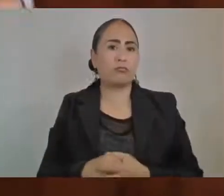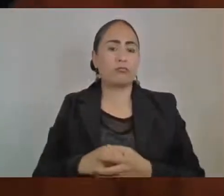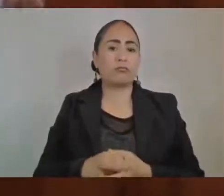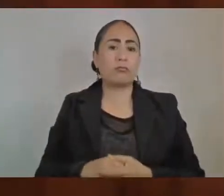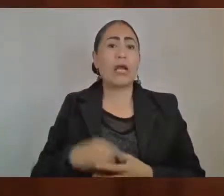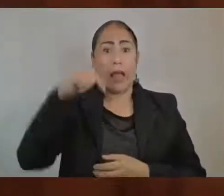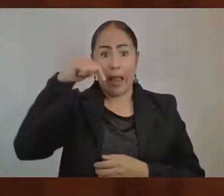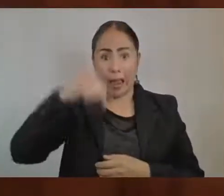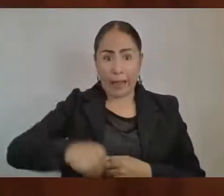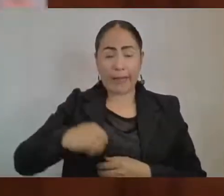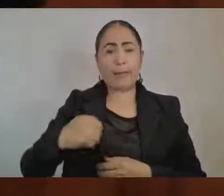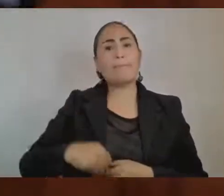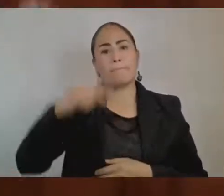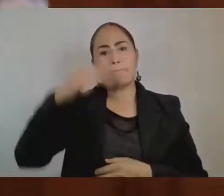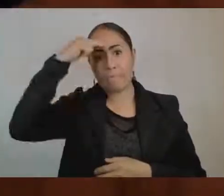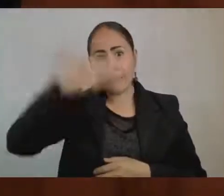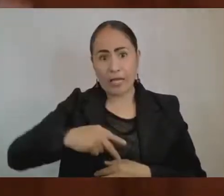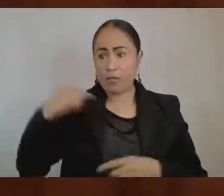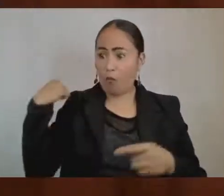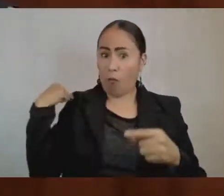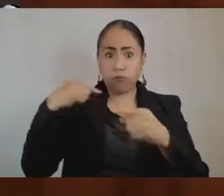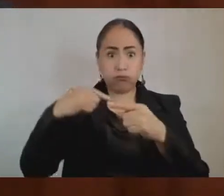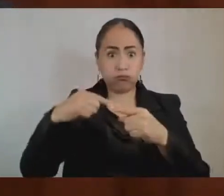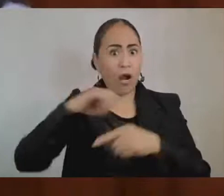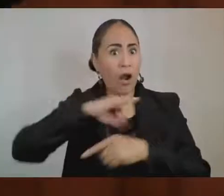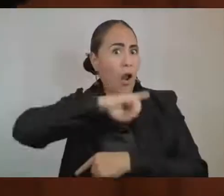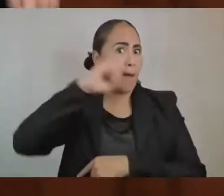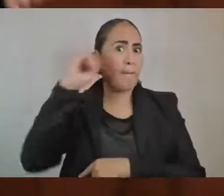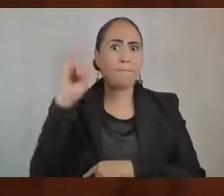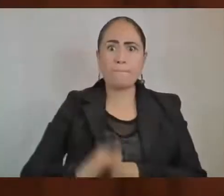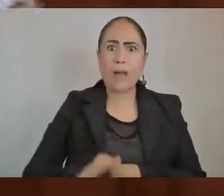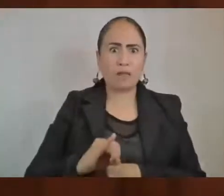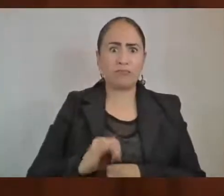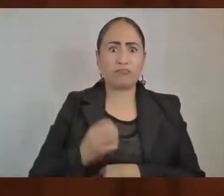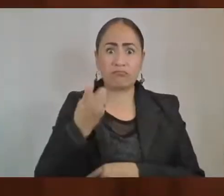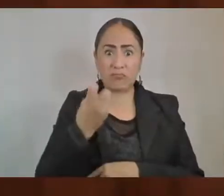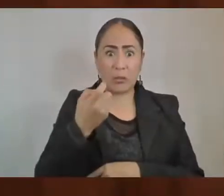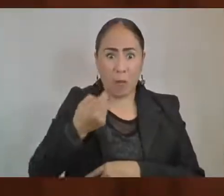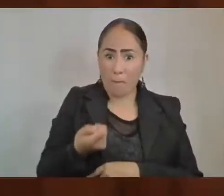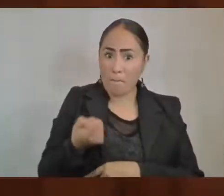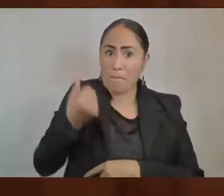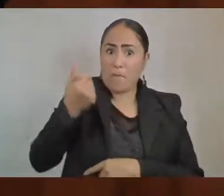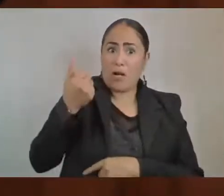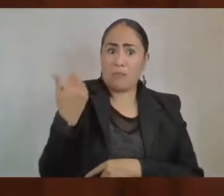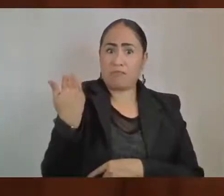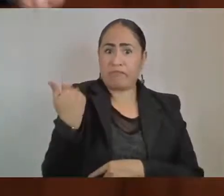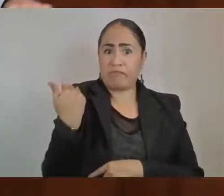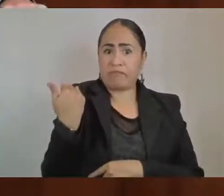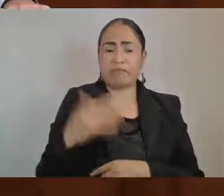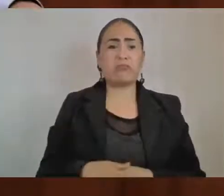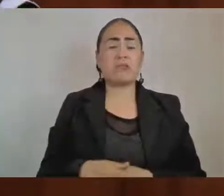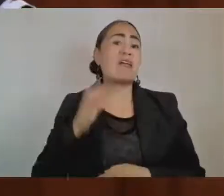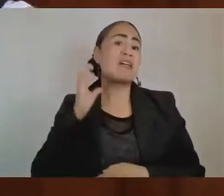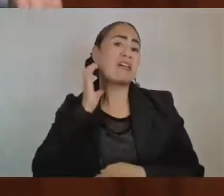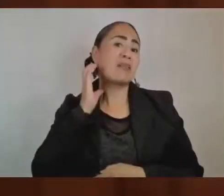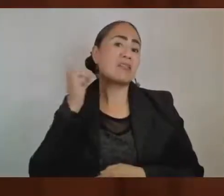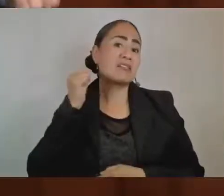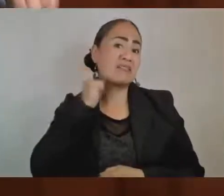de este país se había dado un hecho como esa ocasión. En la Cámara de Senadores